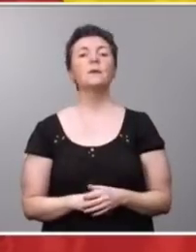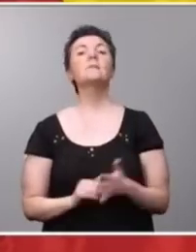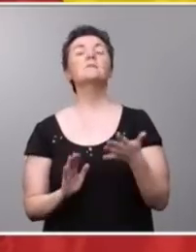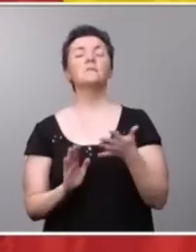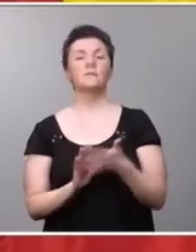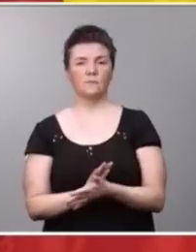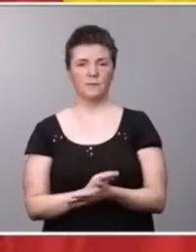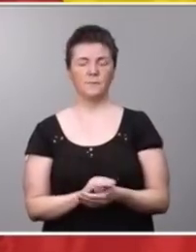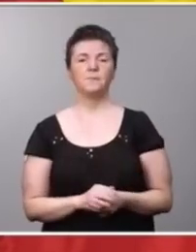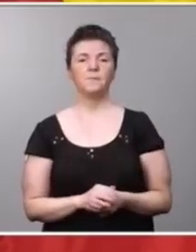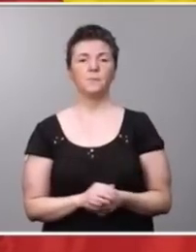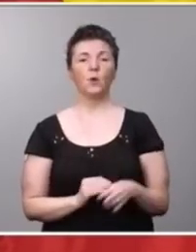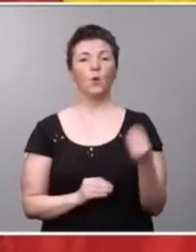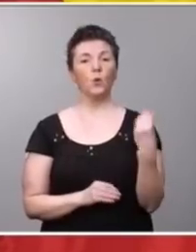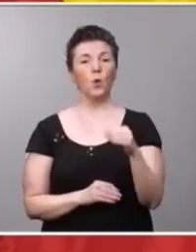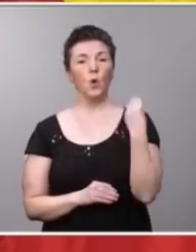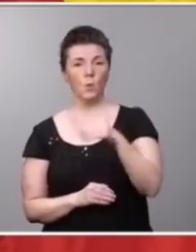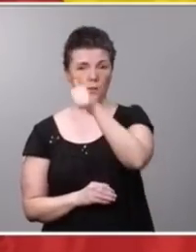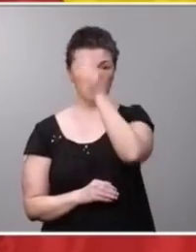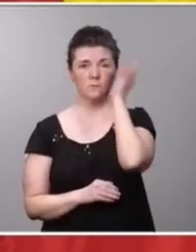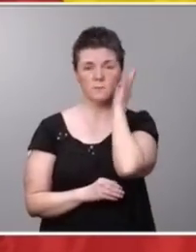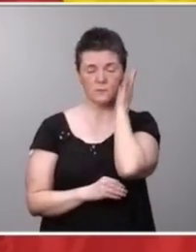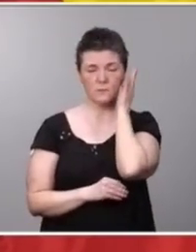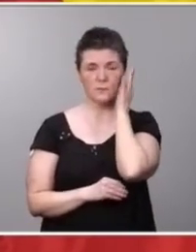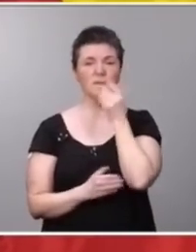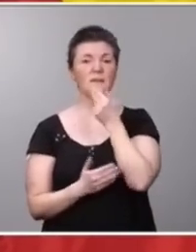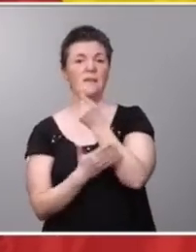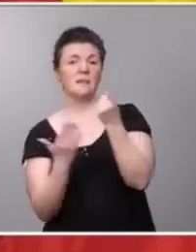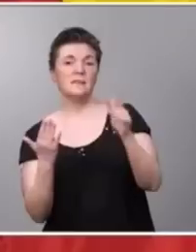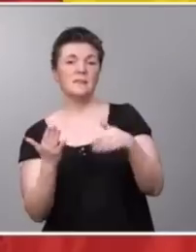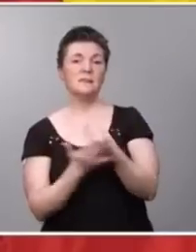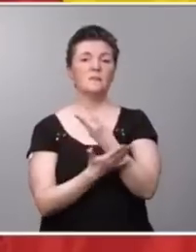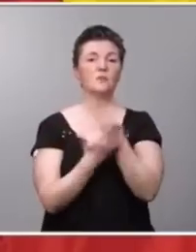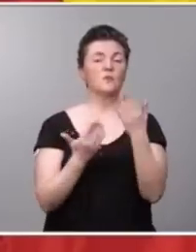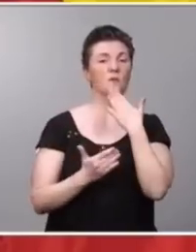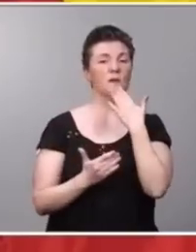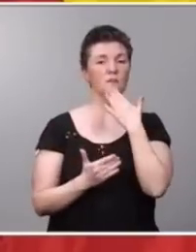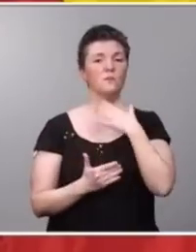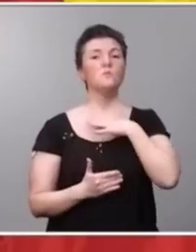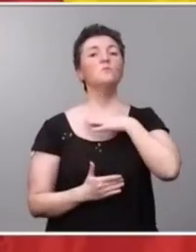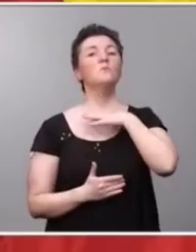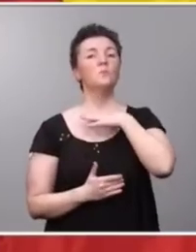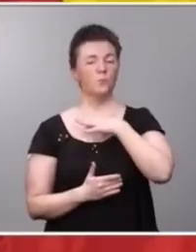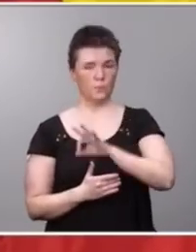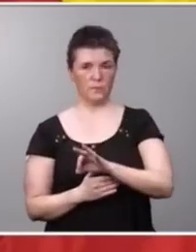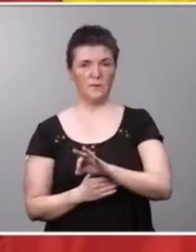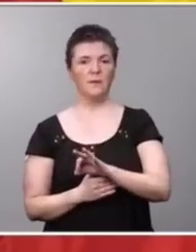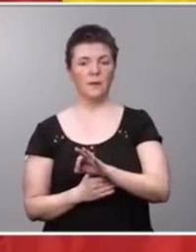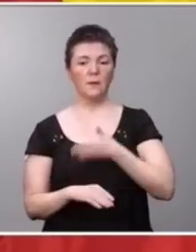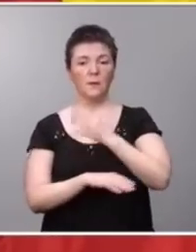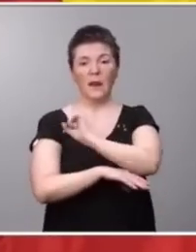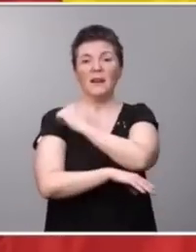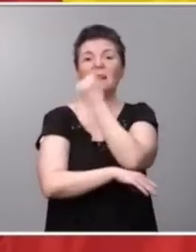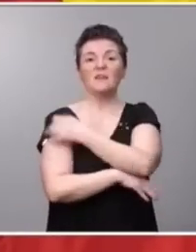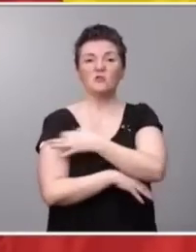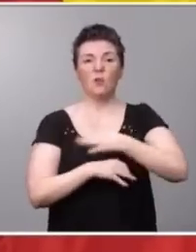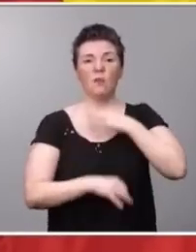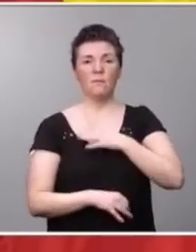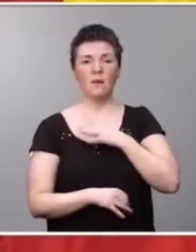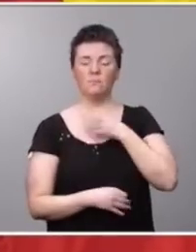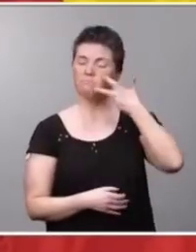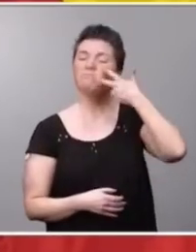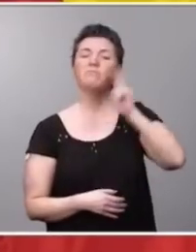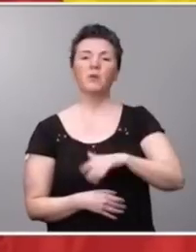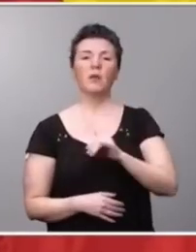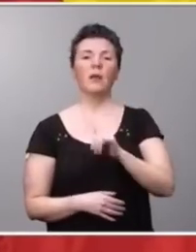los jóvenes, las jóvenes entre 16 y 18 años, podrán ir al registro y tendrán reconocido su derecho a